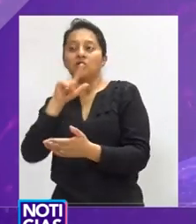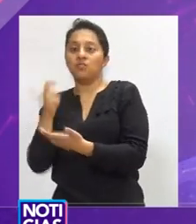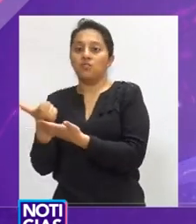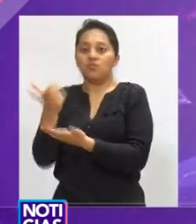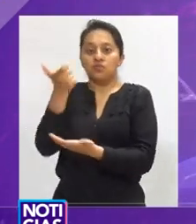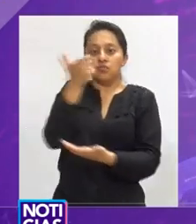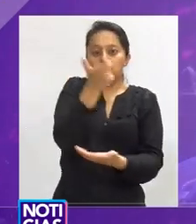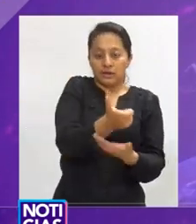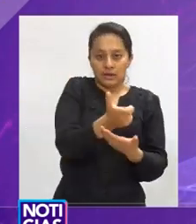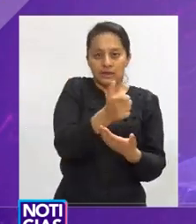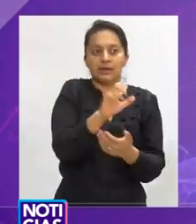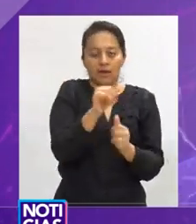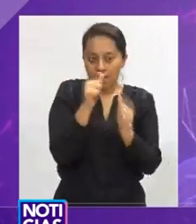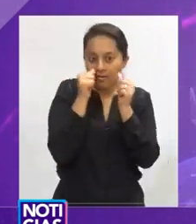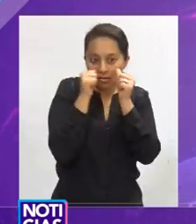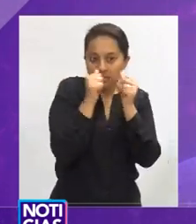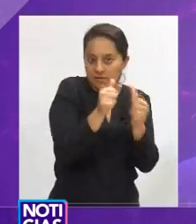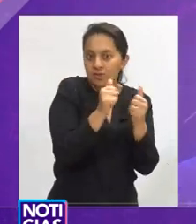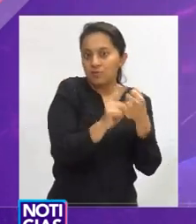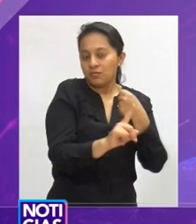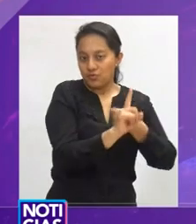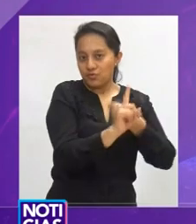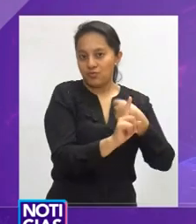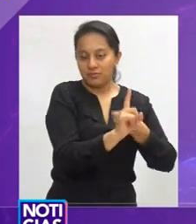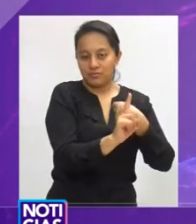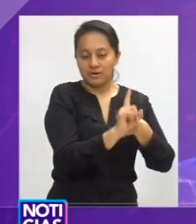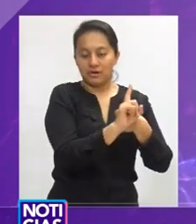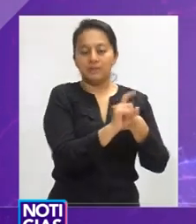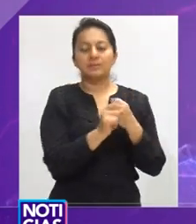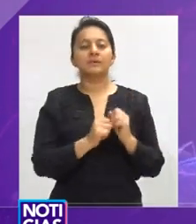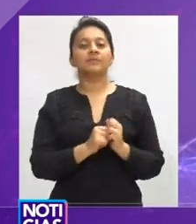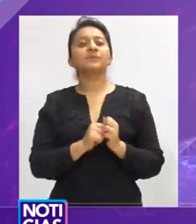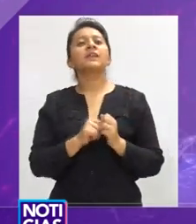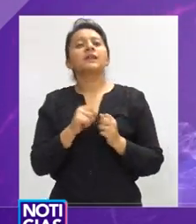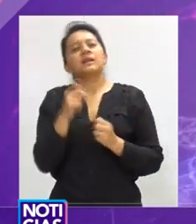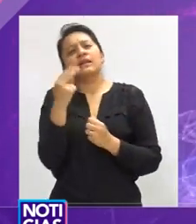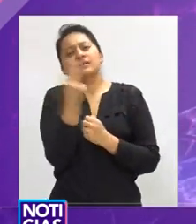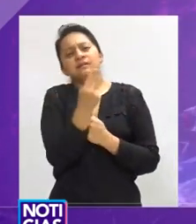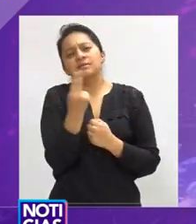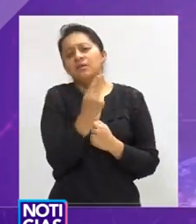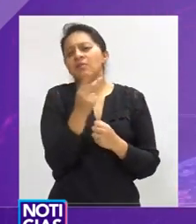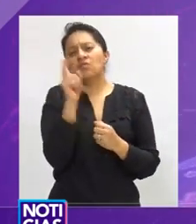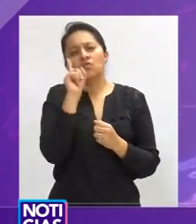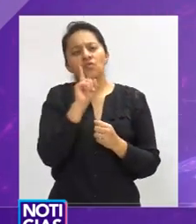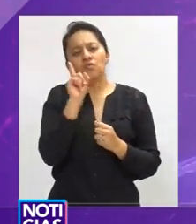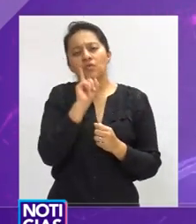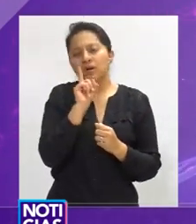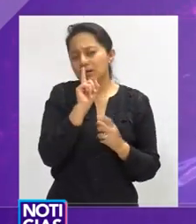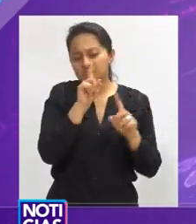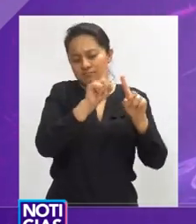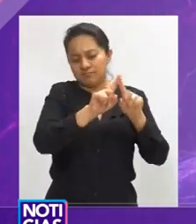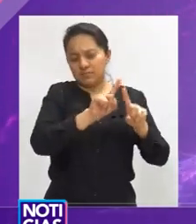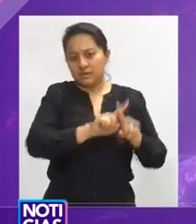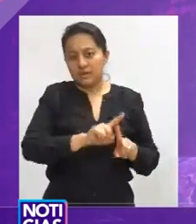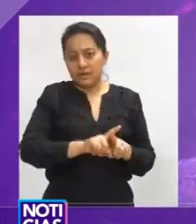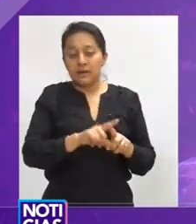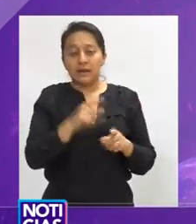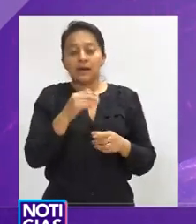la atención de los problemas, las necesidades de las mujeres y pensamos que